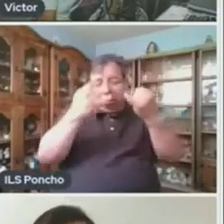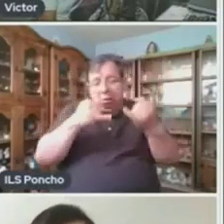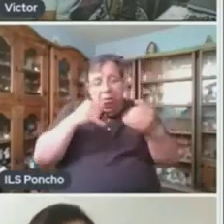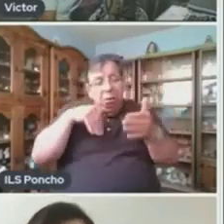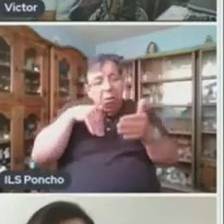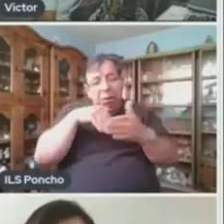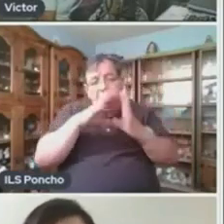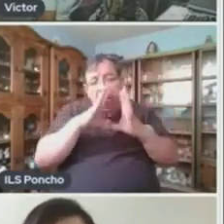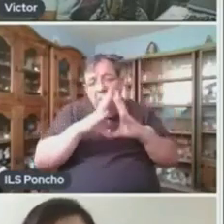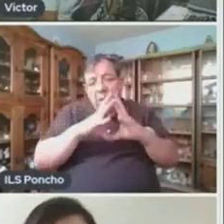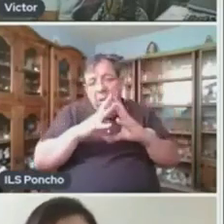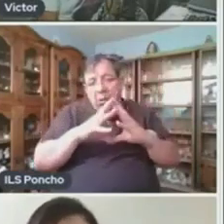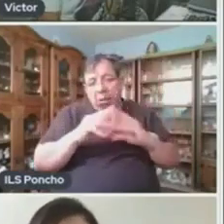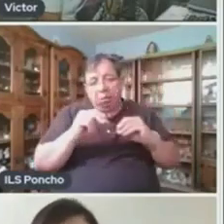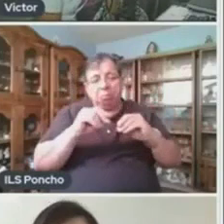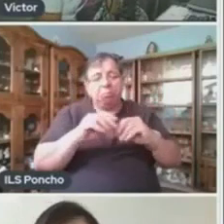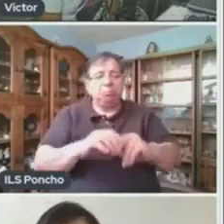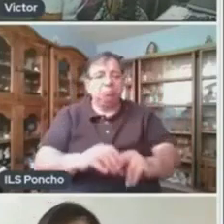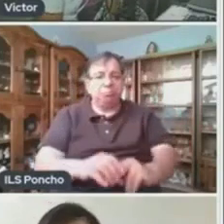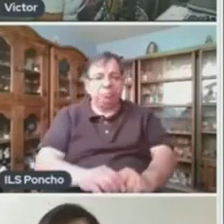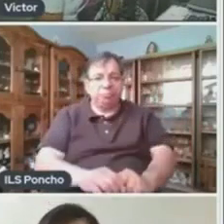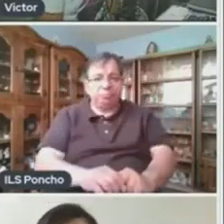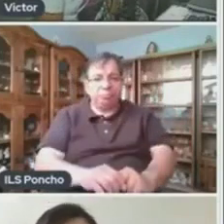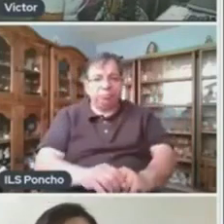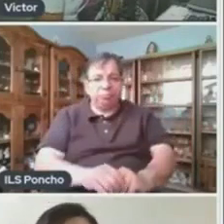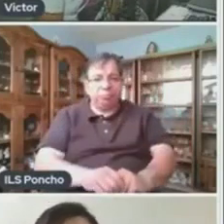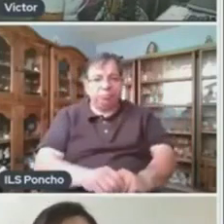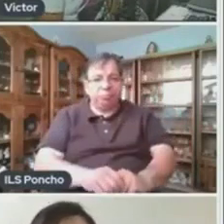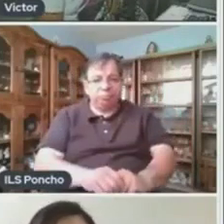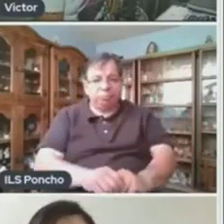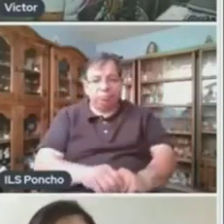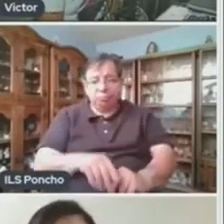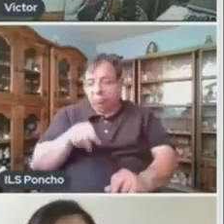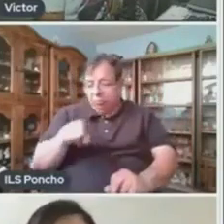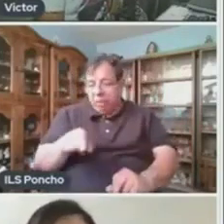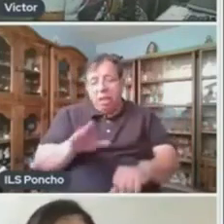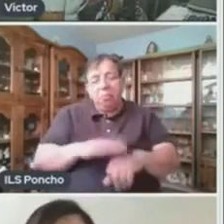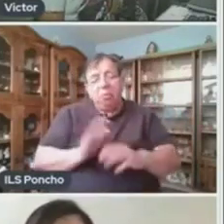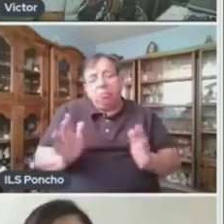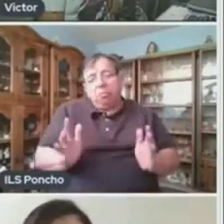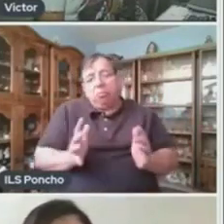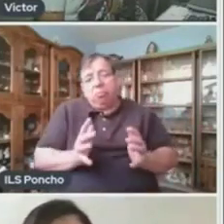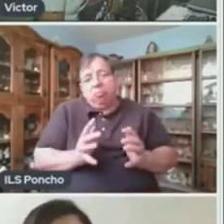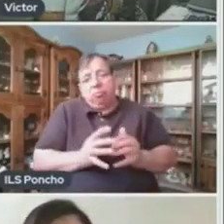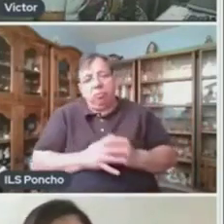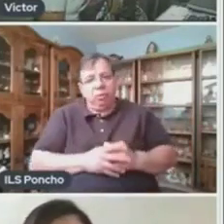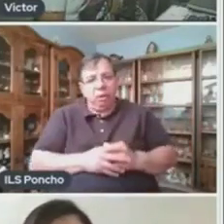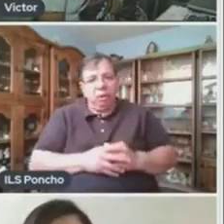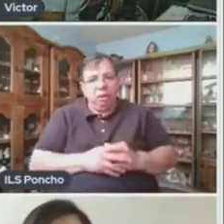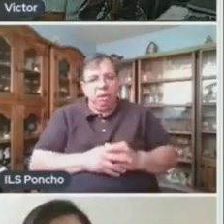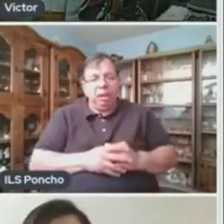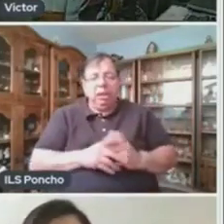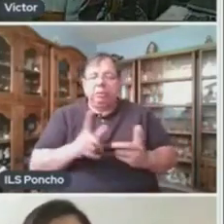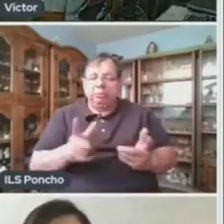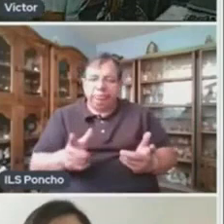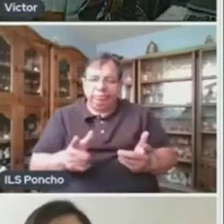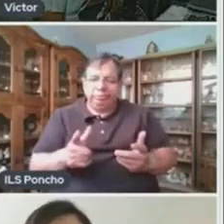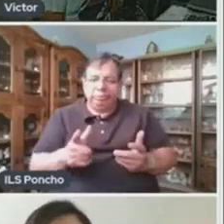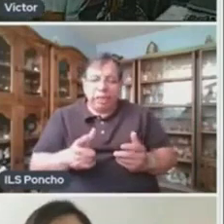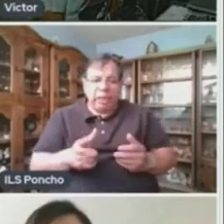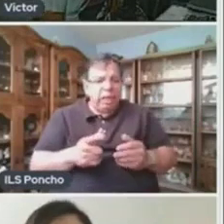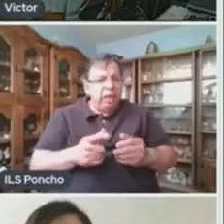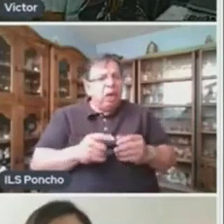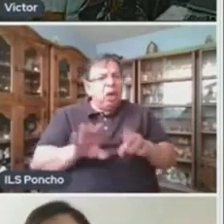En Su Delirio De Anemia Se Agrava De Tarde Pero Mejora